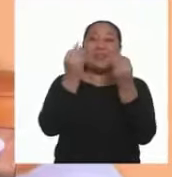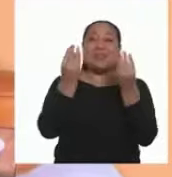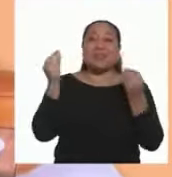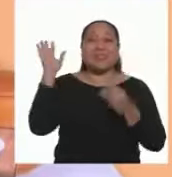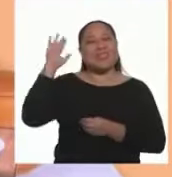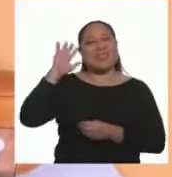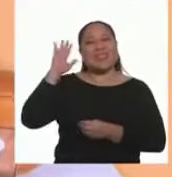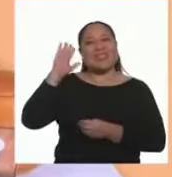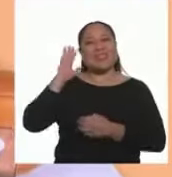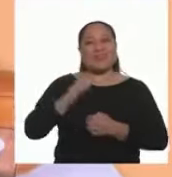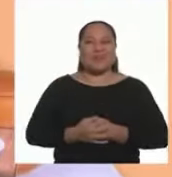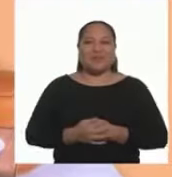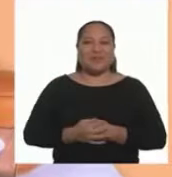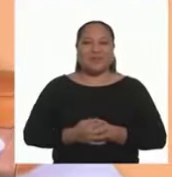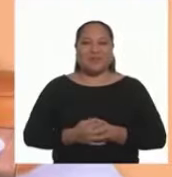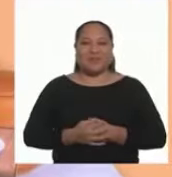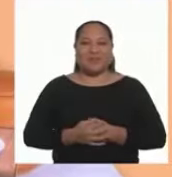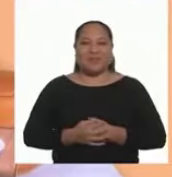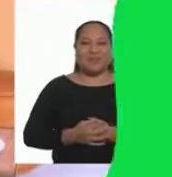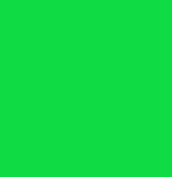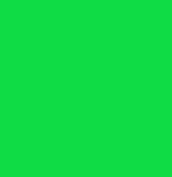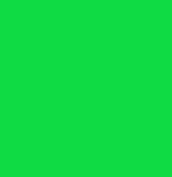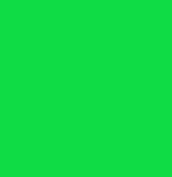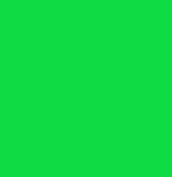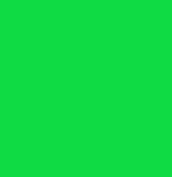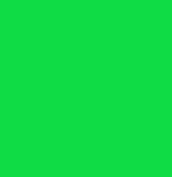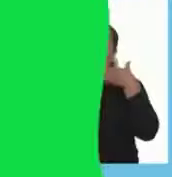Cuídense mucho Chao